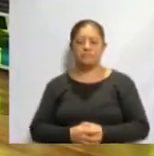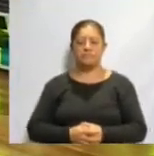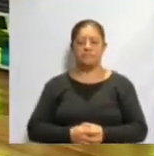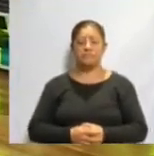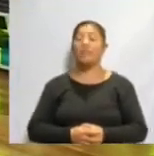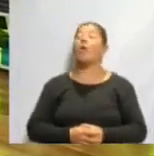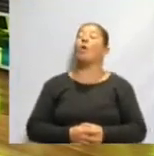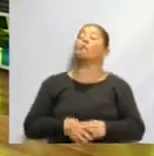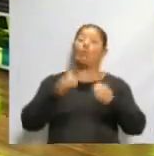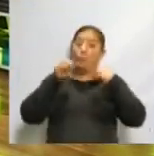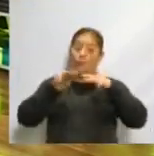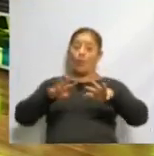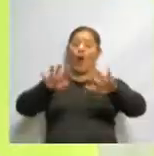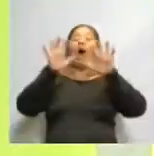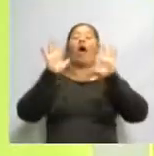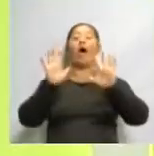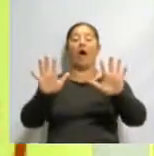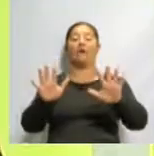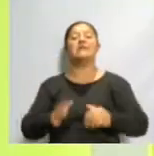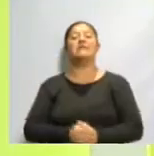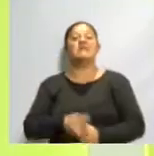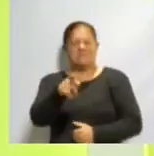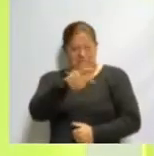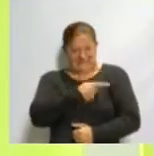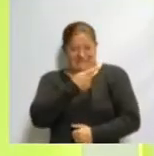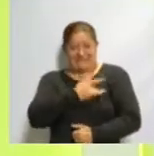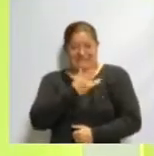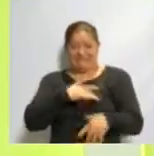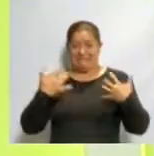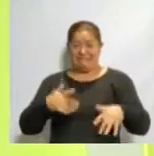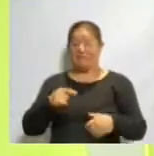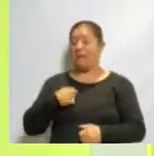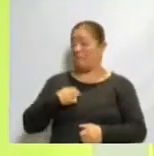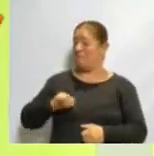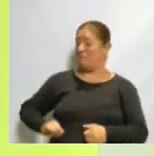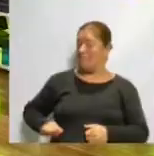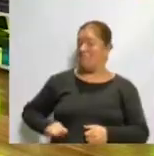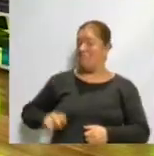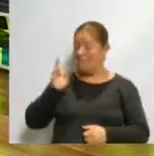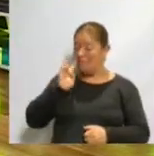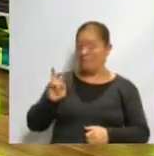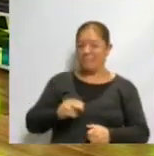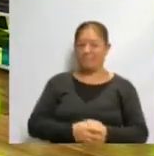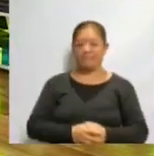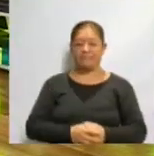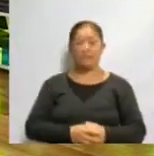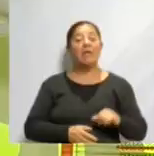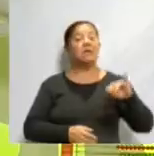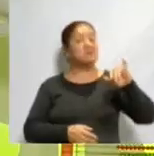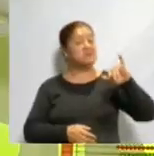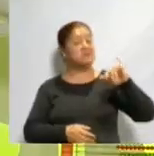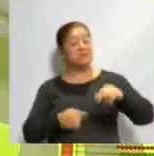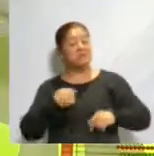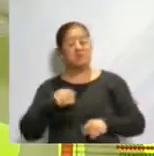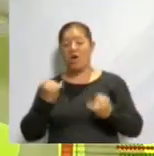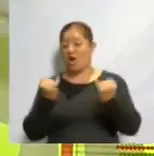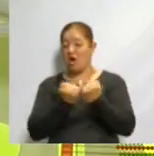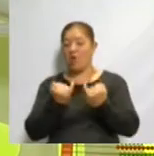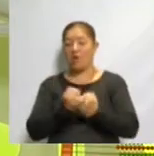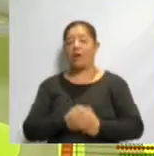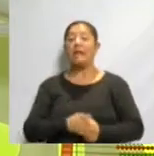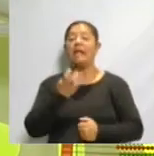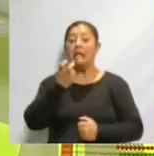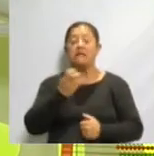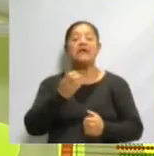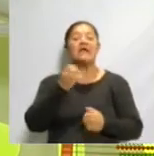¡Guau! ¿Qué te pareció, Cris, la Mesa Redonda? La verdad, a mí me pareció muy interesante. A mí también. De hecho, toda la